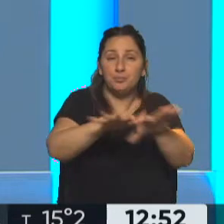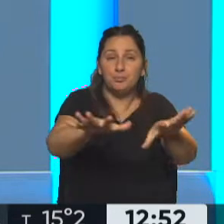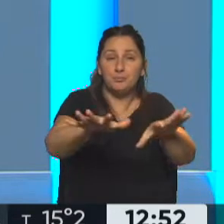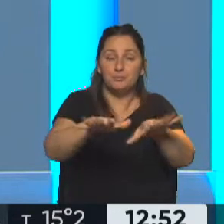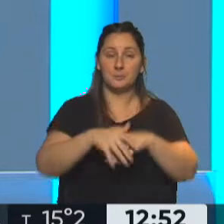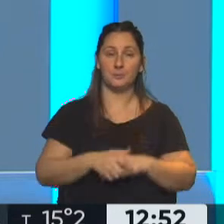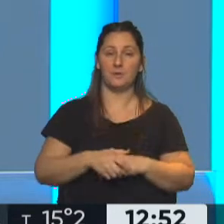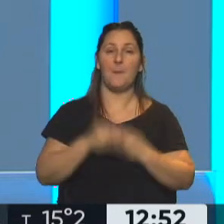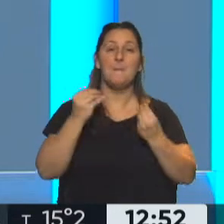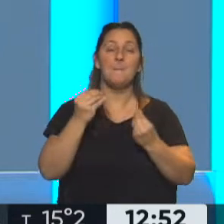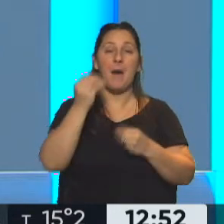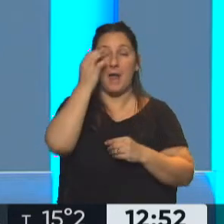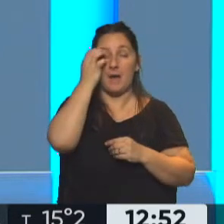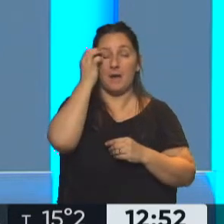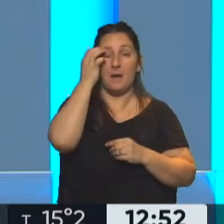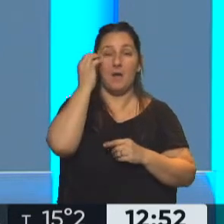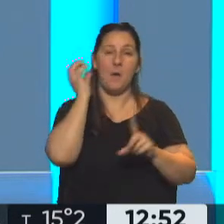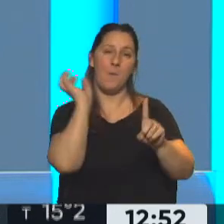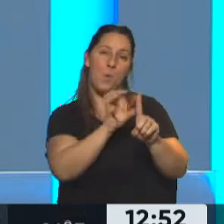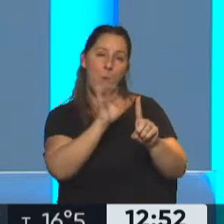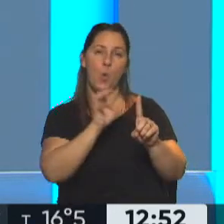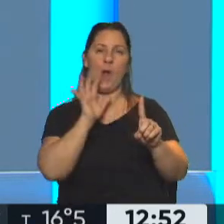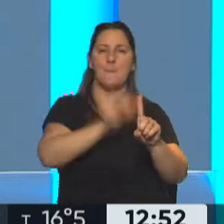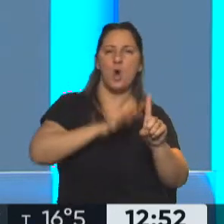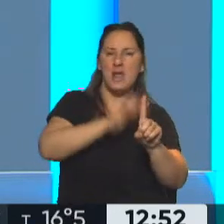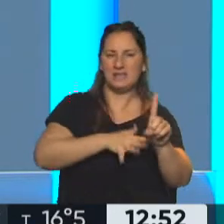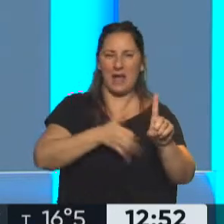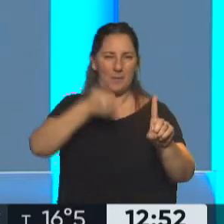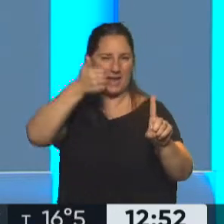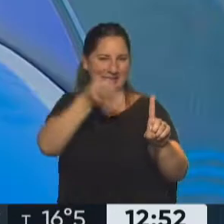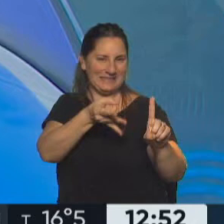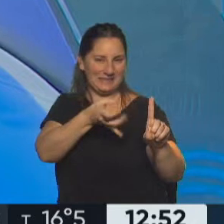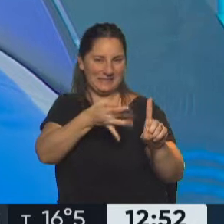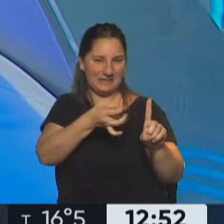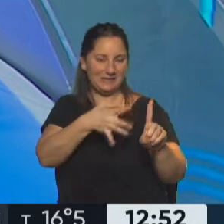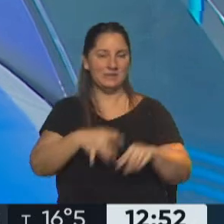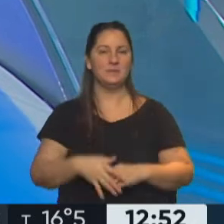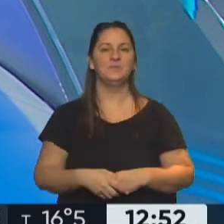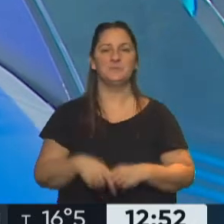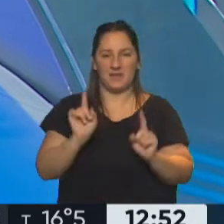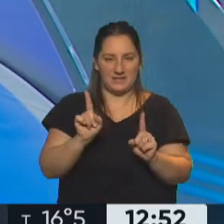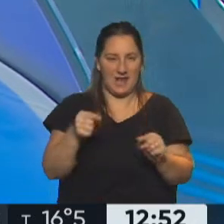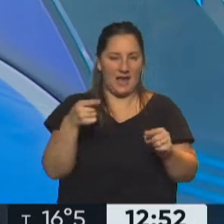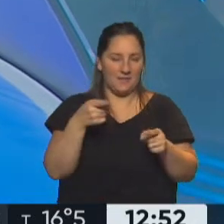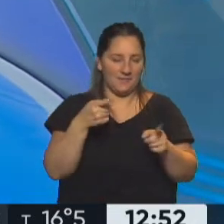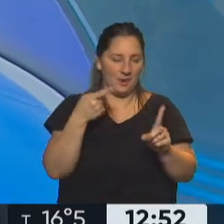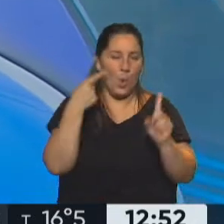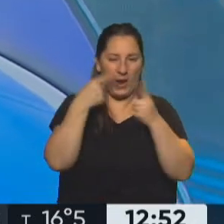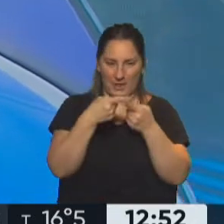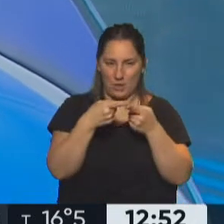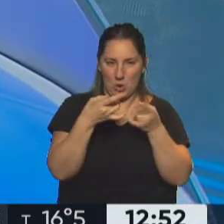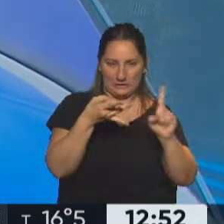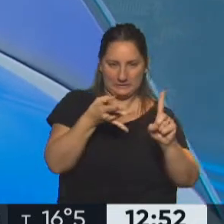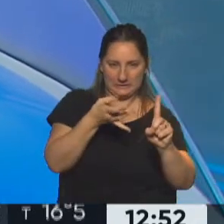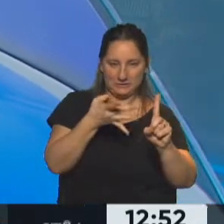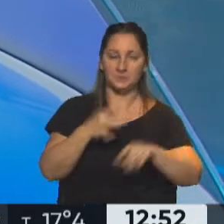ellas para molestarlas, digamos, para lastimarlas de la manera que sea, con esa intencionalidad. A ver,